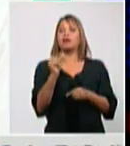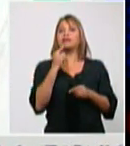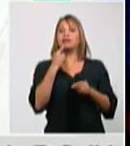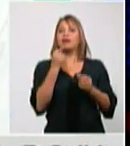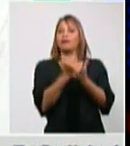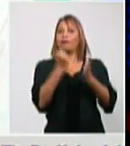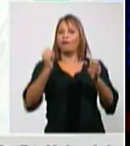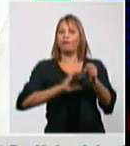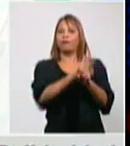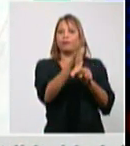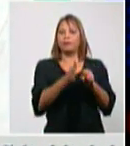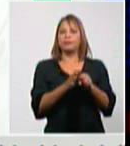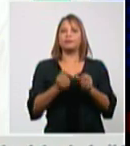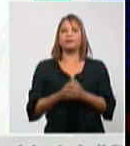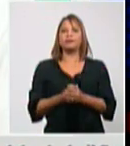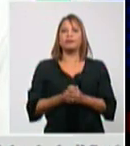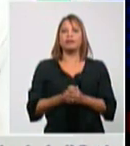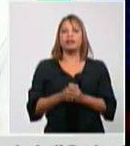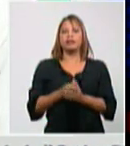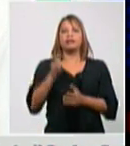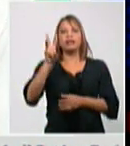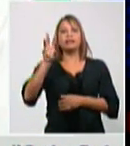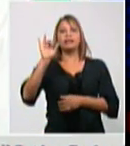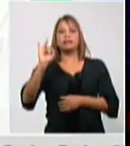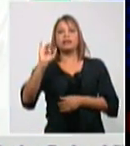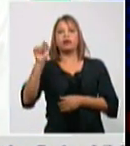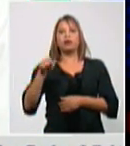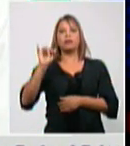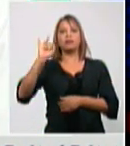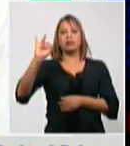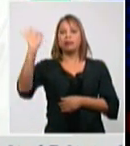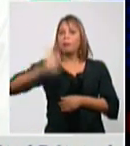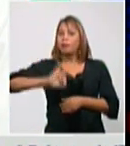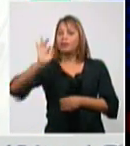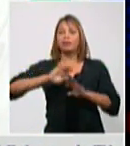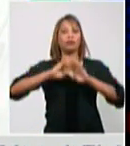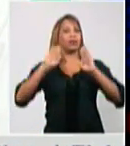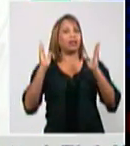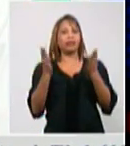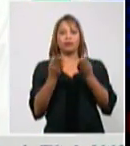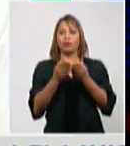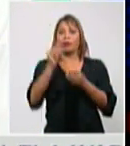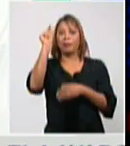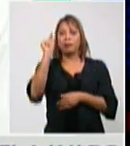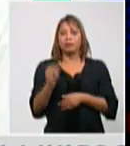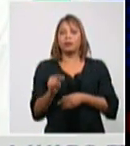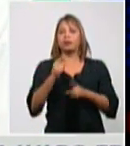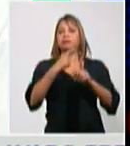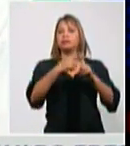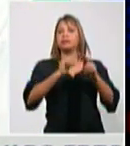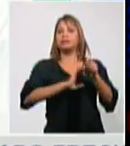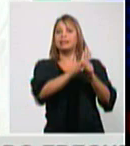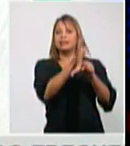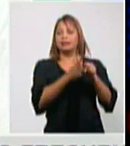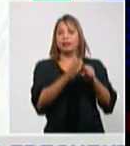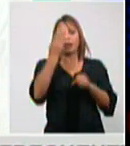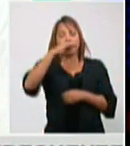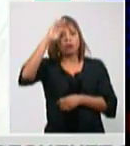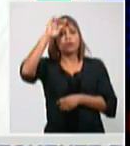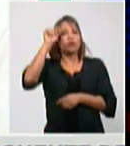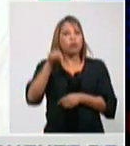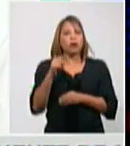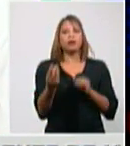77,7% de todos los casos diagnosticados en Cuba, pues han sido contactos de casos